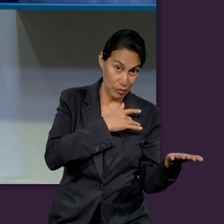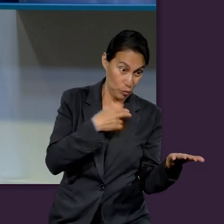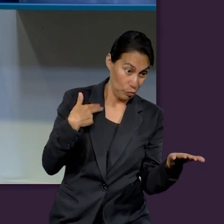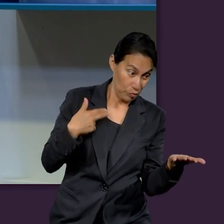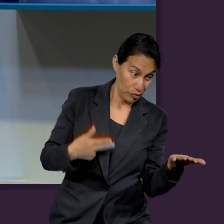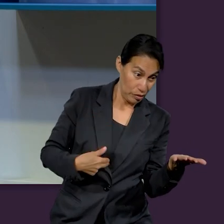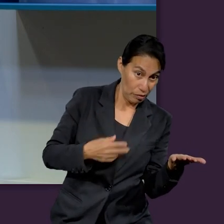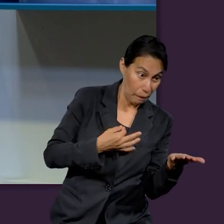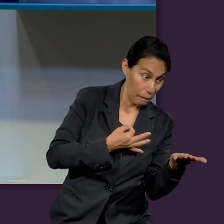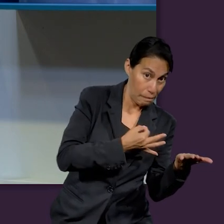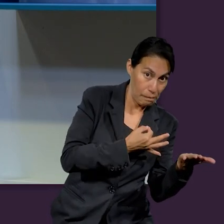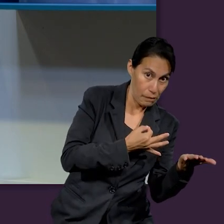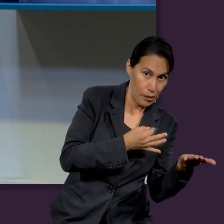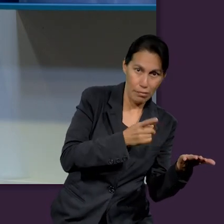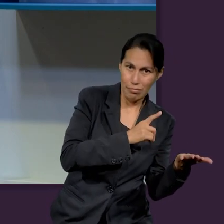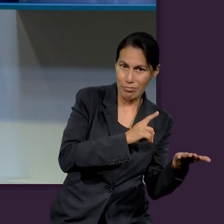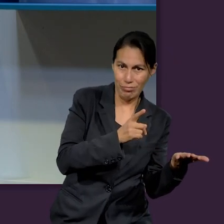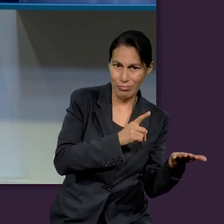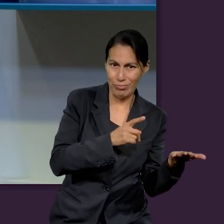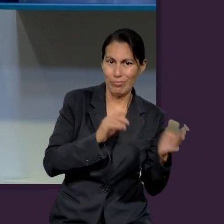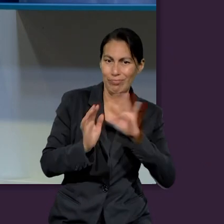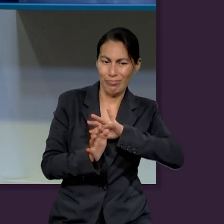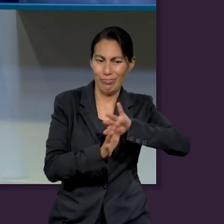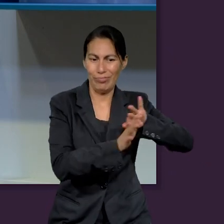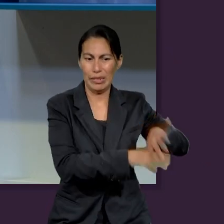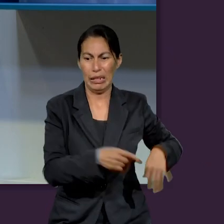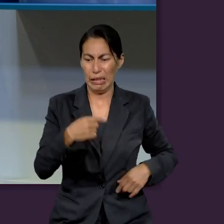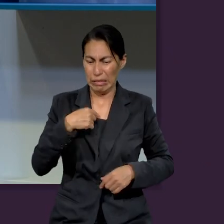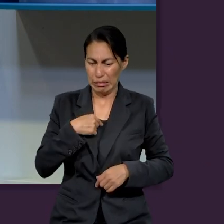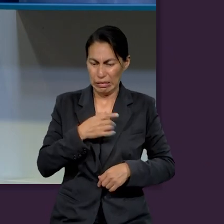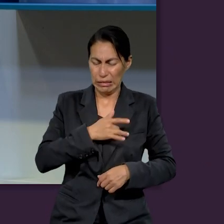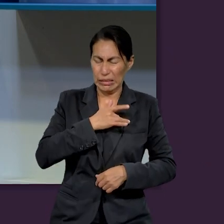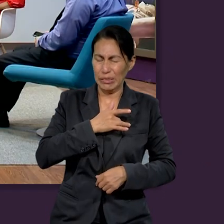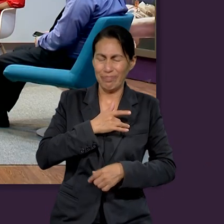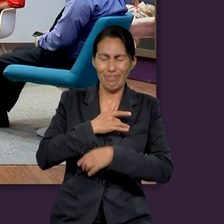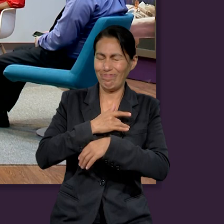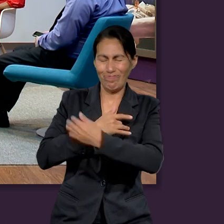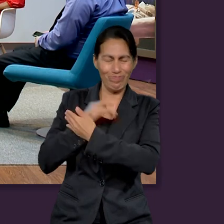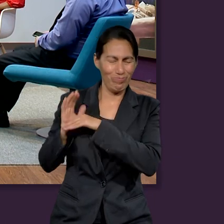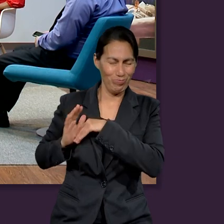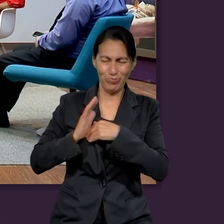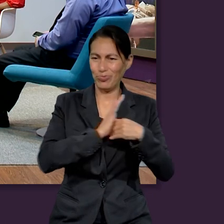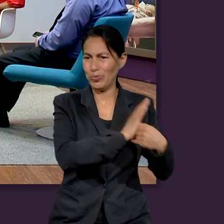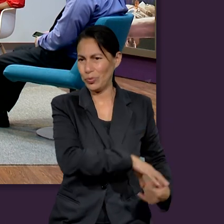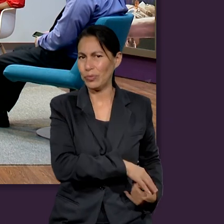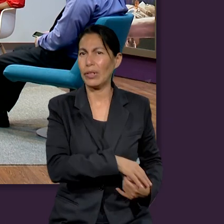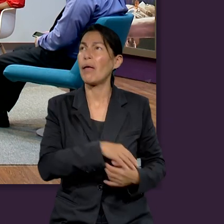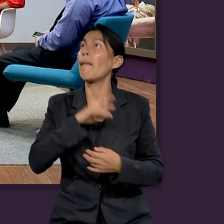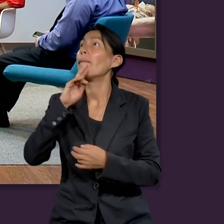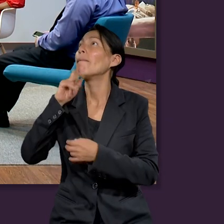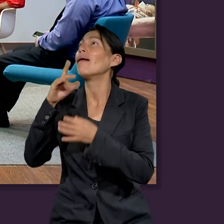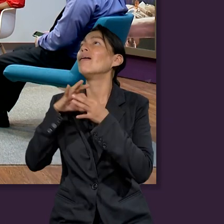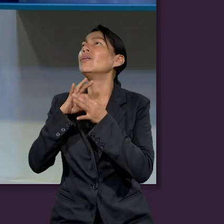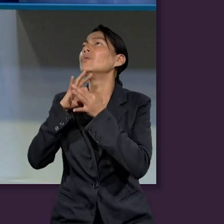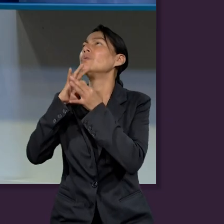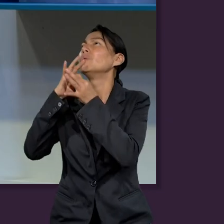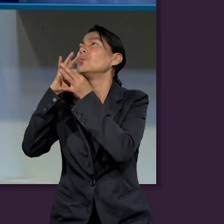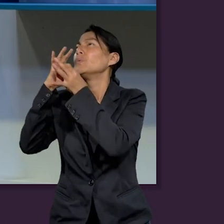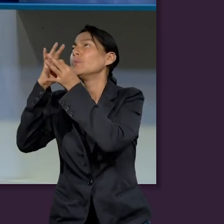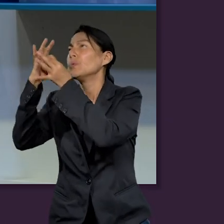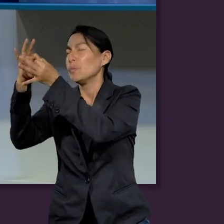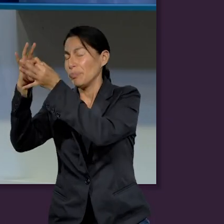conforme a las conscupiscencias carnales. Sin embargo, los que siguen a Jesús se niegan a sí mismos,